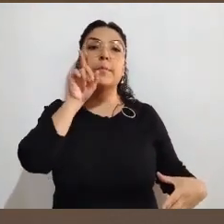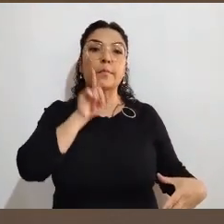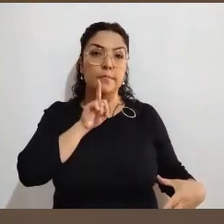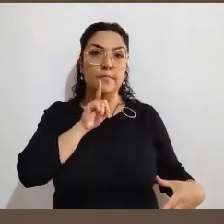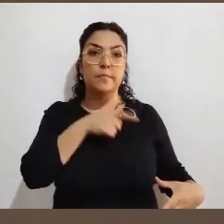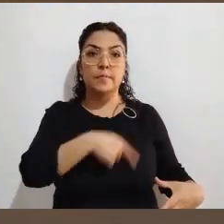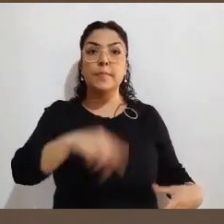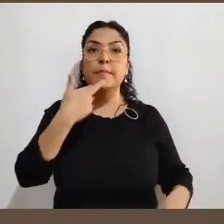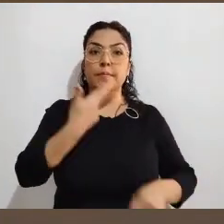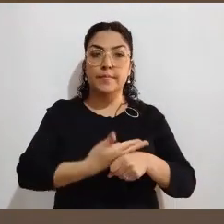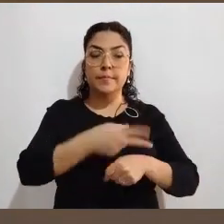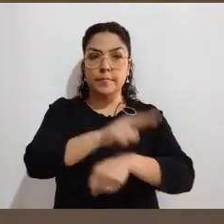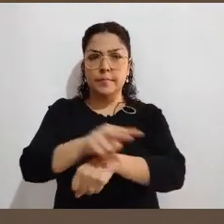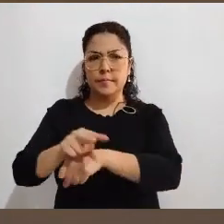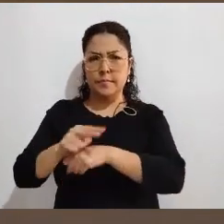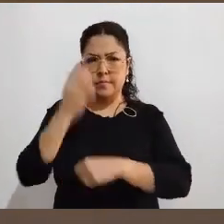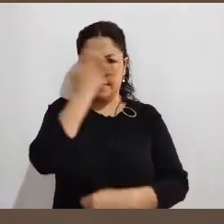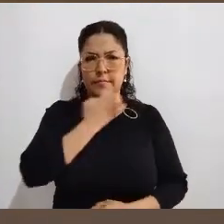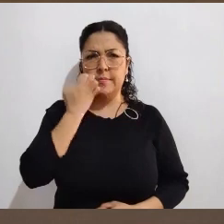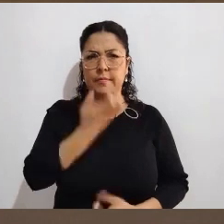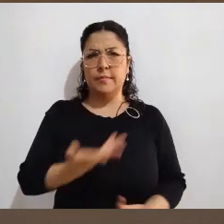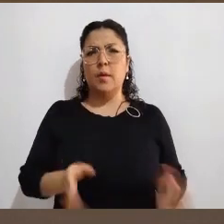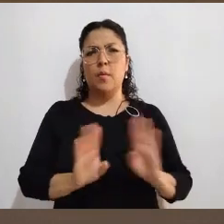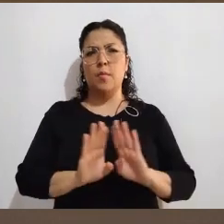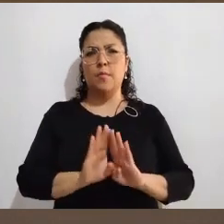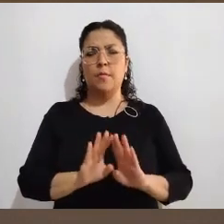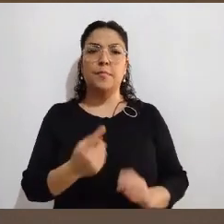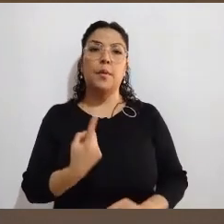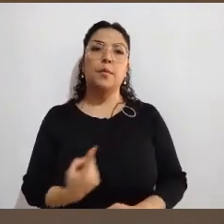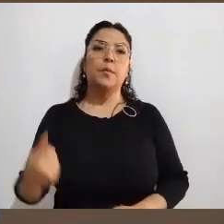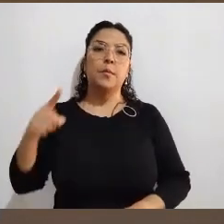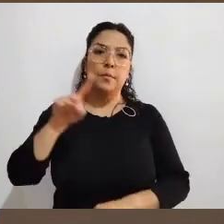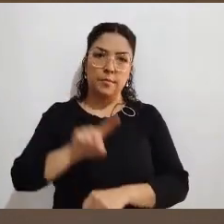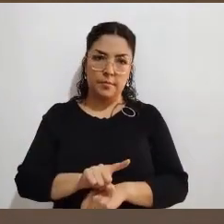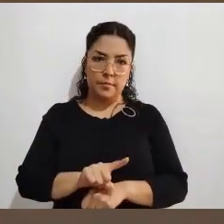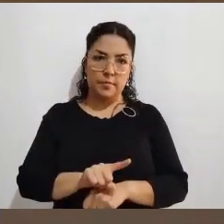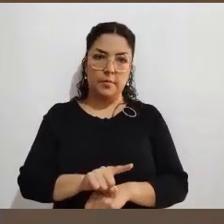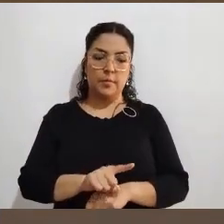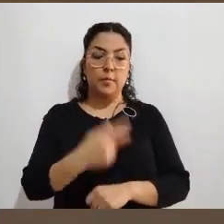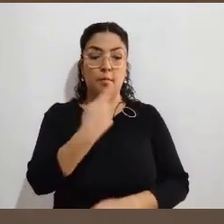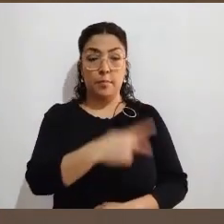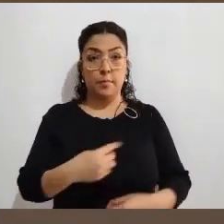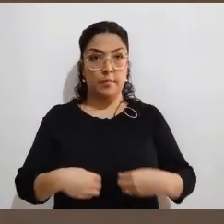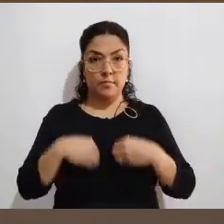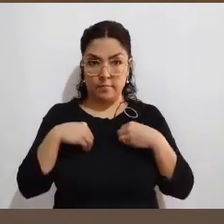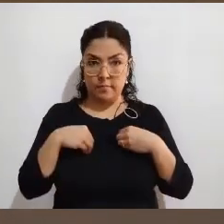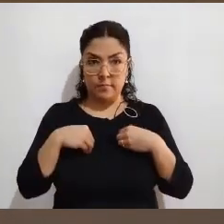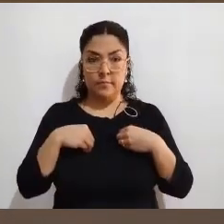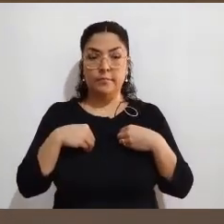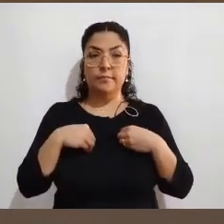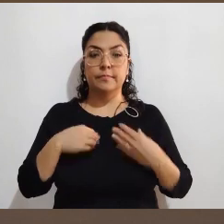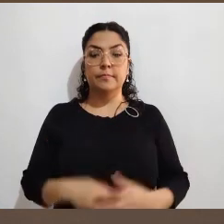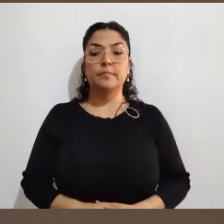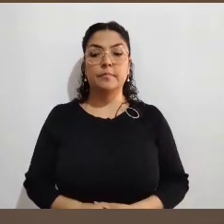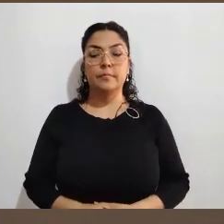caso, también son ciudadanos que también le van a dar un día de su vida ordinaria, de su vida común, de su fin de semana a la